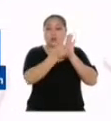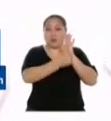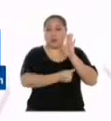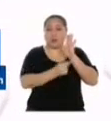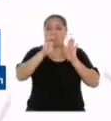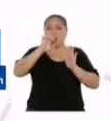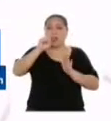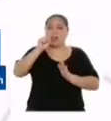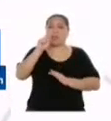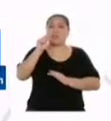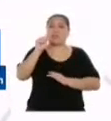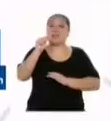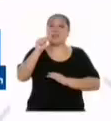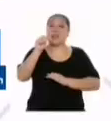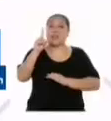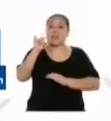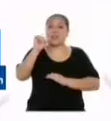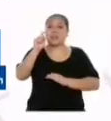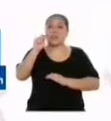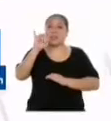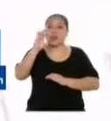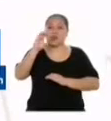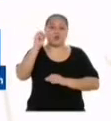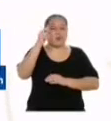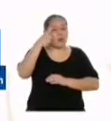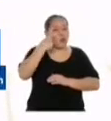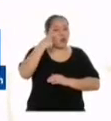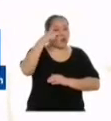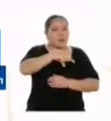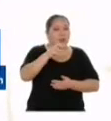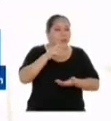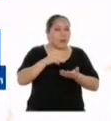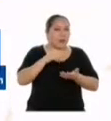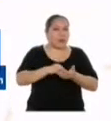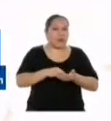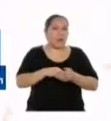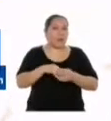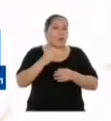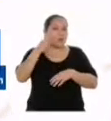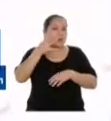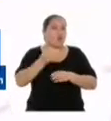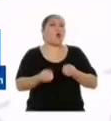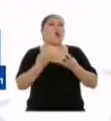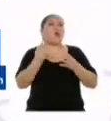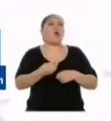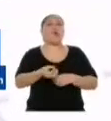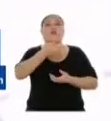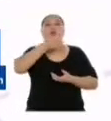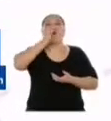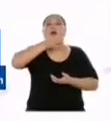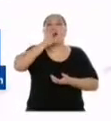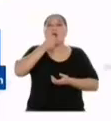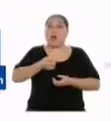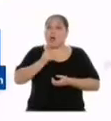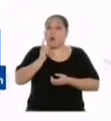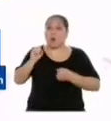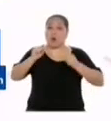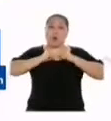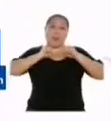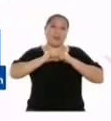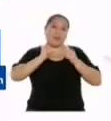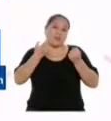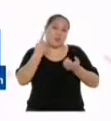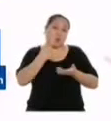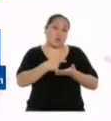mejor las características de las variables, consumo promedio de agua y promedio de horas a la semana que se dedica a realizar actividad física.